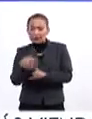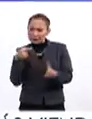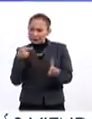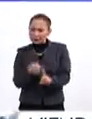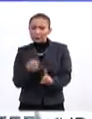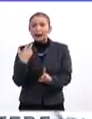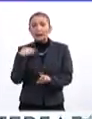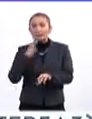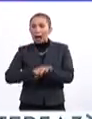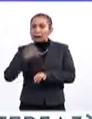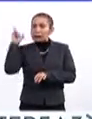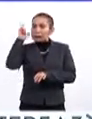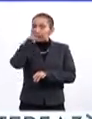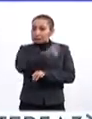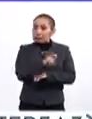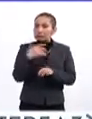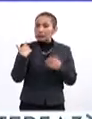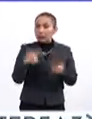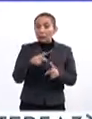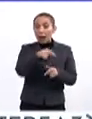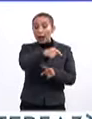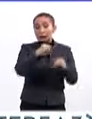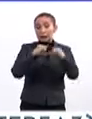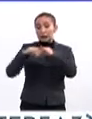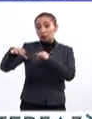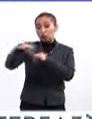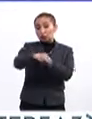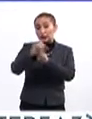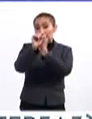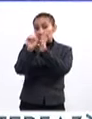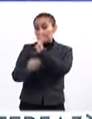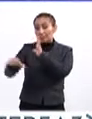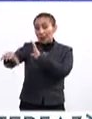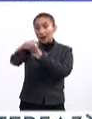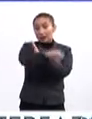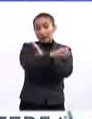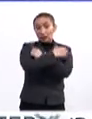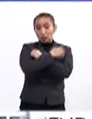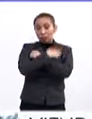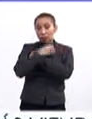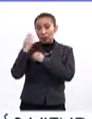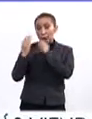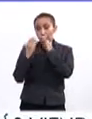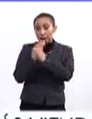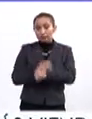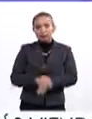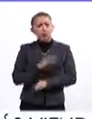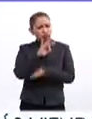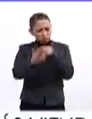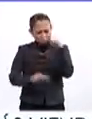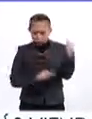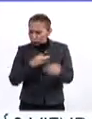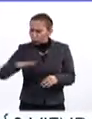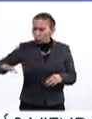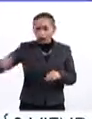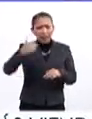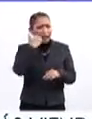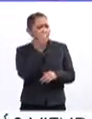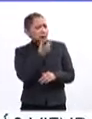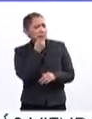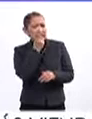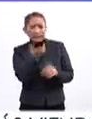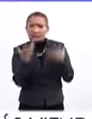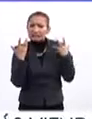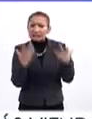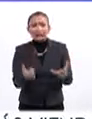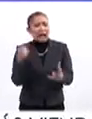aspectos que más trabajo implicará a las instituciones y a los sistemas educativos en el mundo. Todos deseamos, todos hablamos de que hay